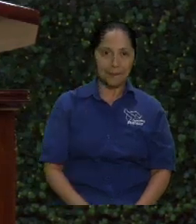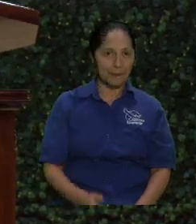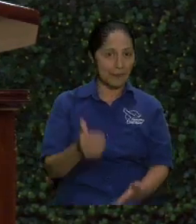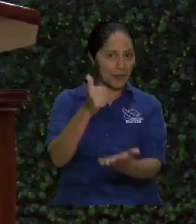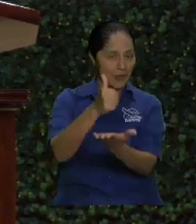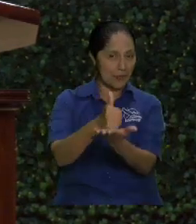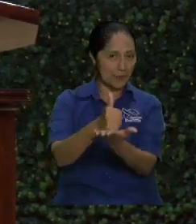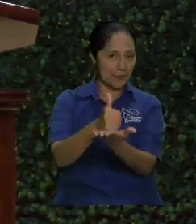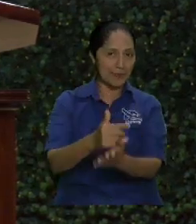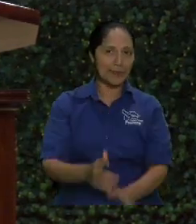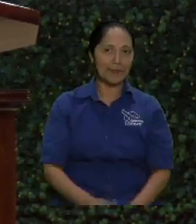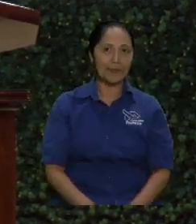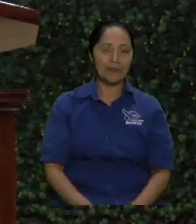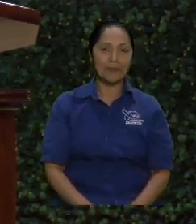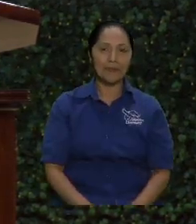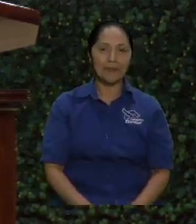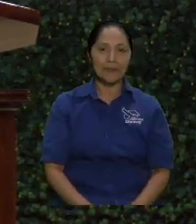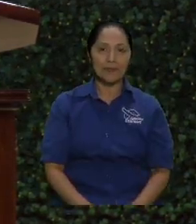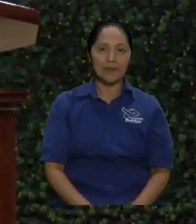nutritivo.